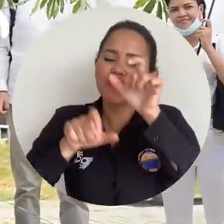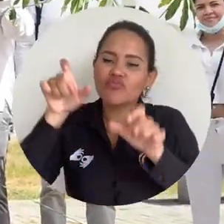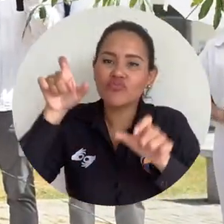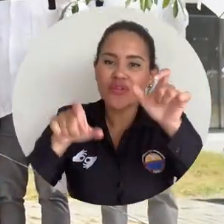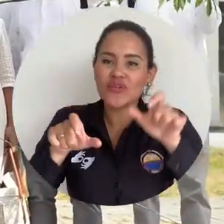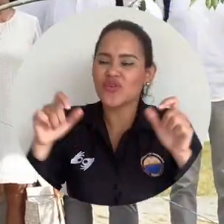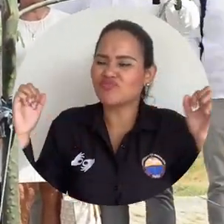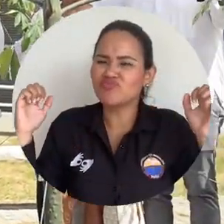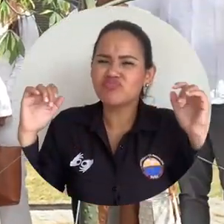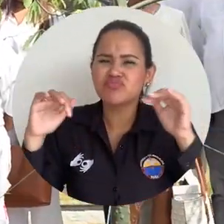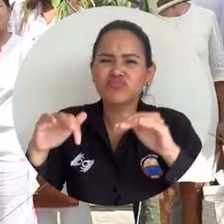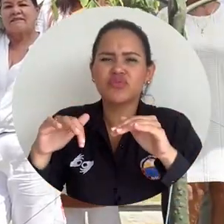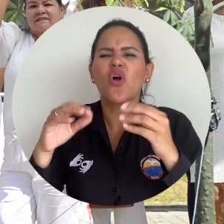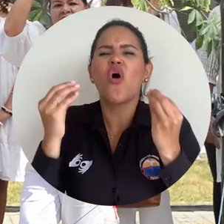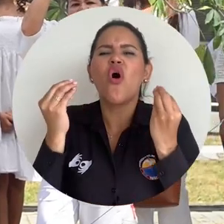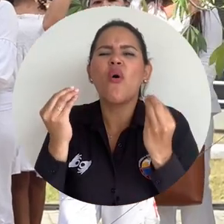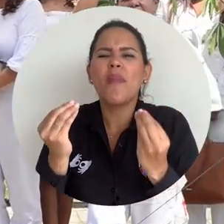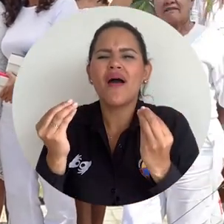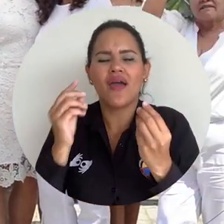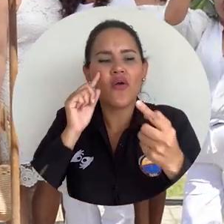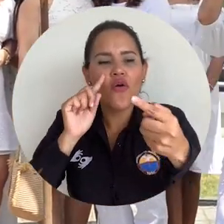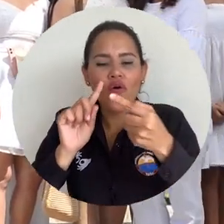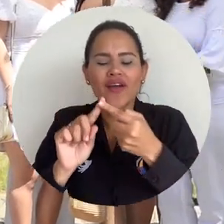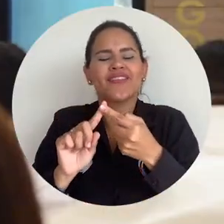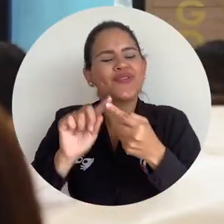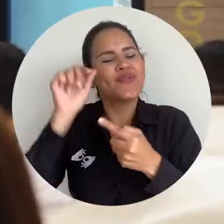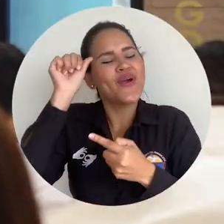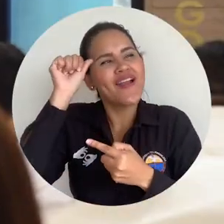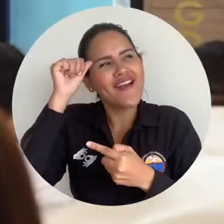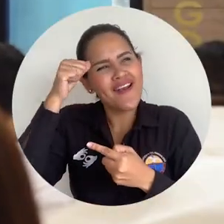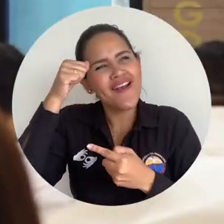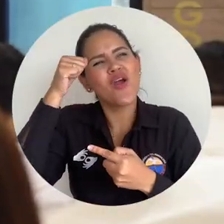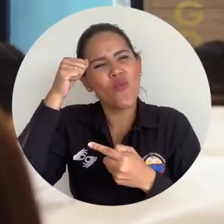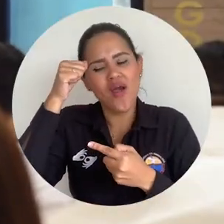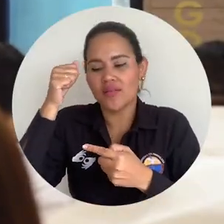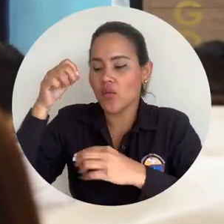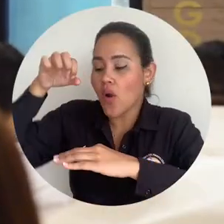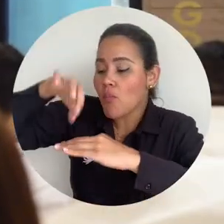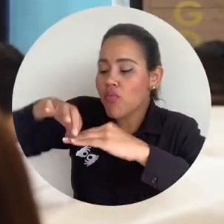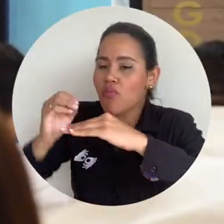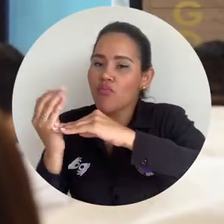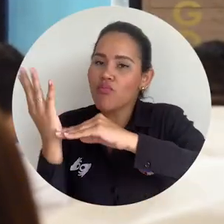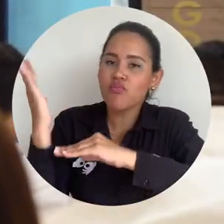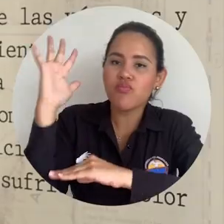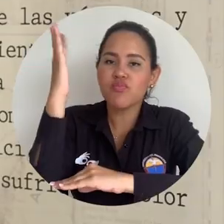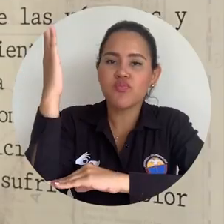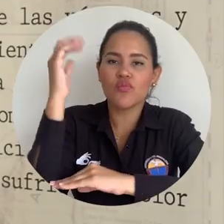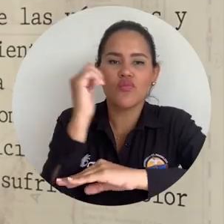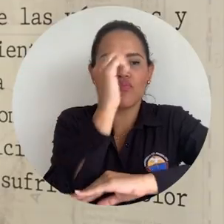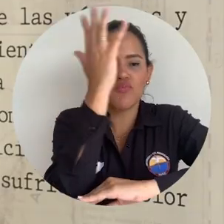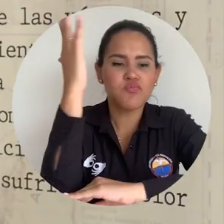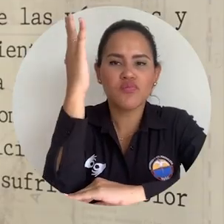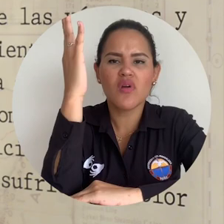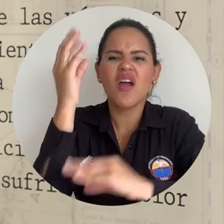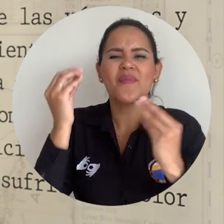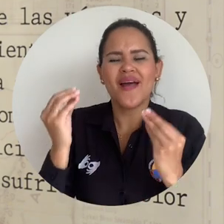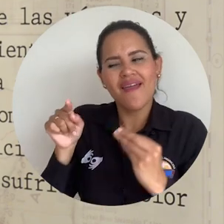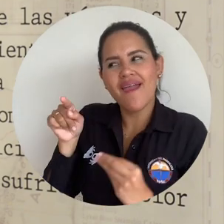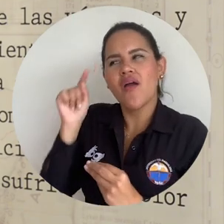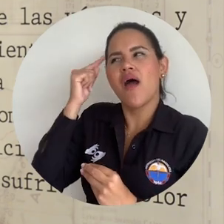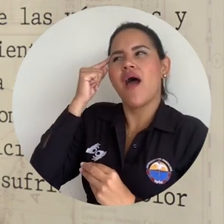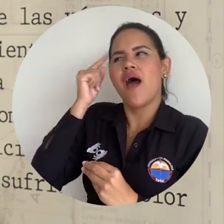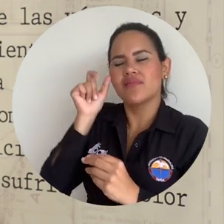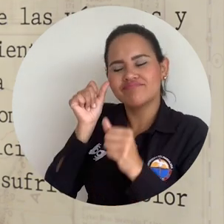recuerdo y sembrar árboles como un ejercicio de construcción de la memoria histórica. En donde encontramos el apoyo de la Universidad Magdalena